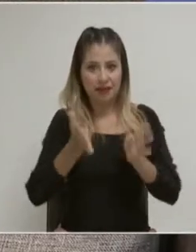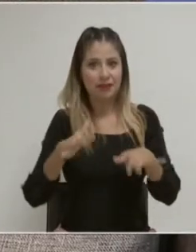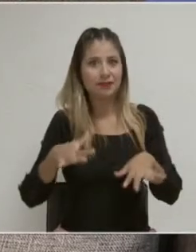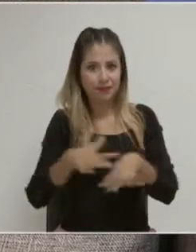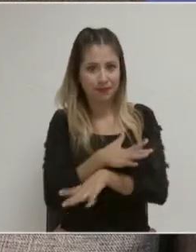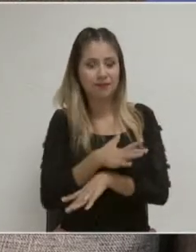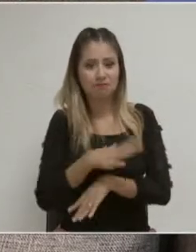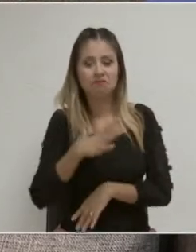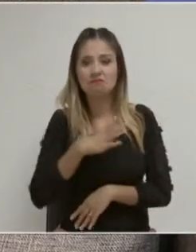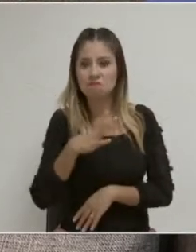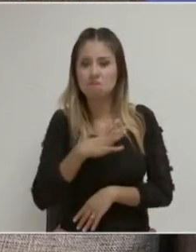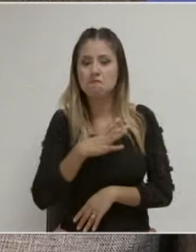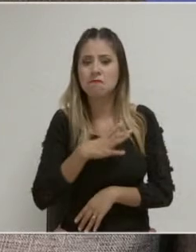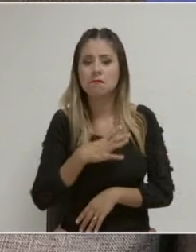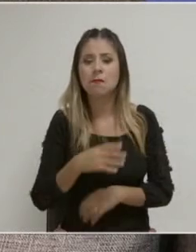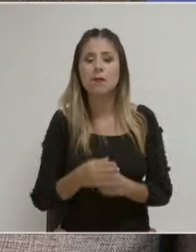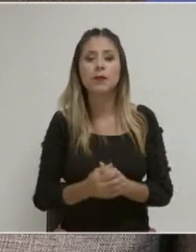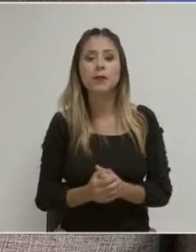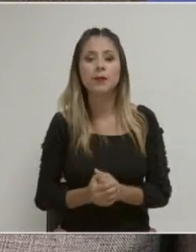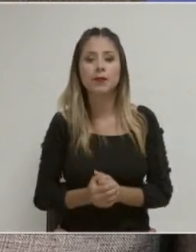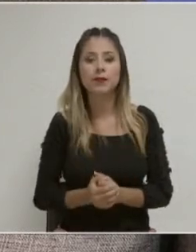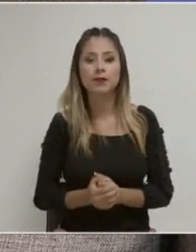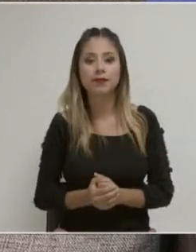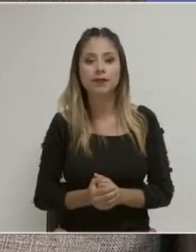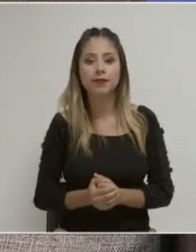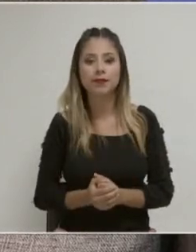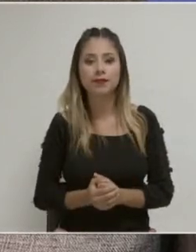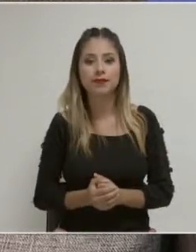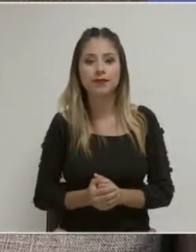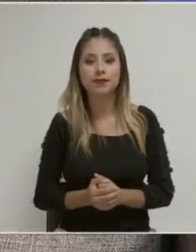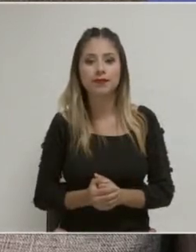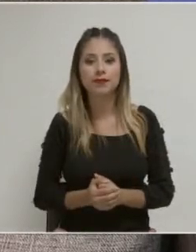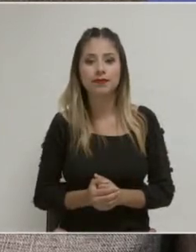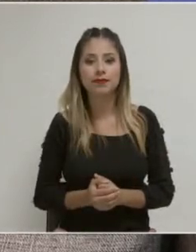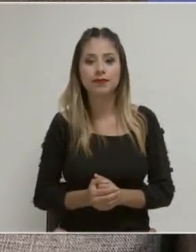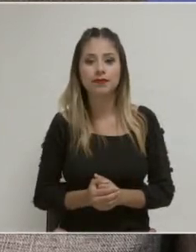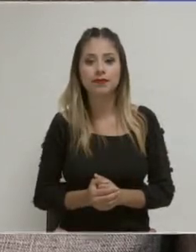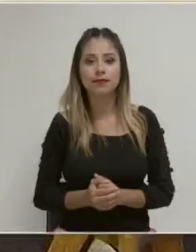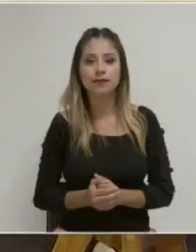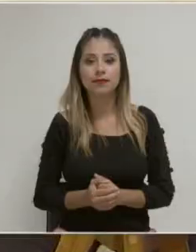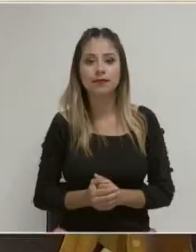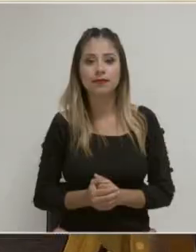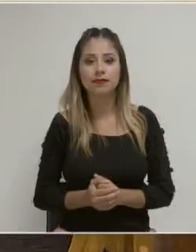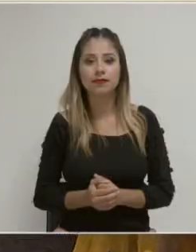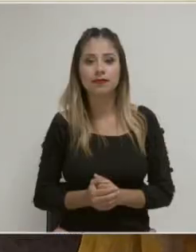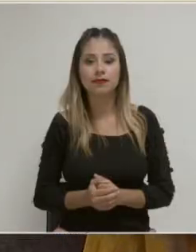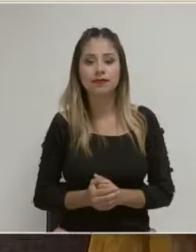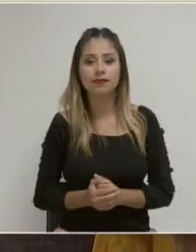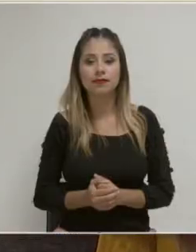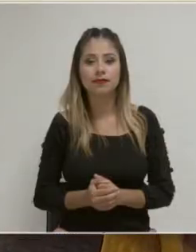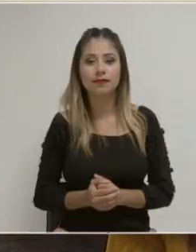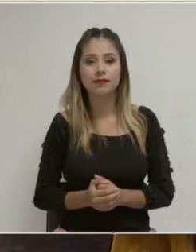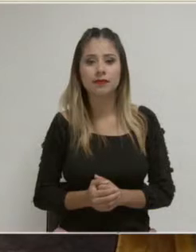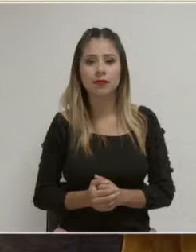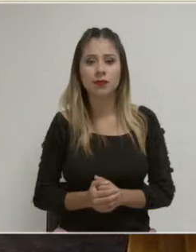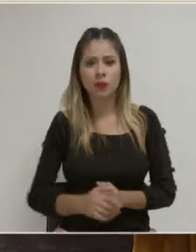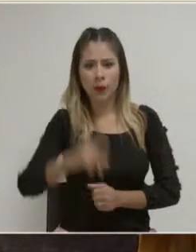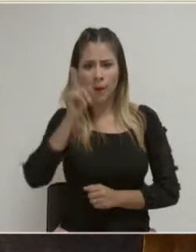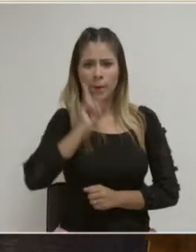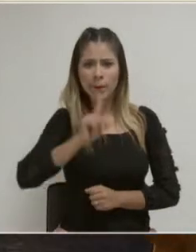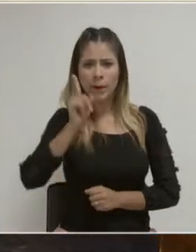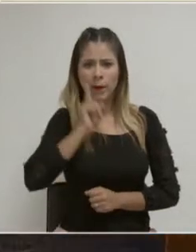esto es en razón de que el caminar hacia adelante, la